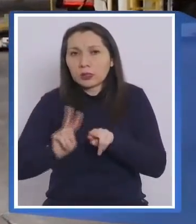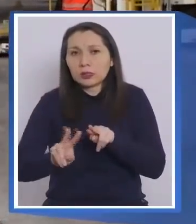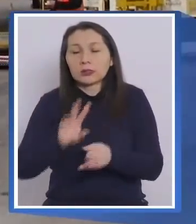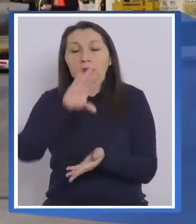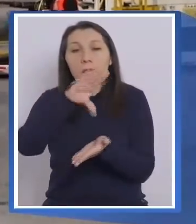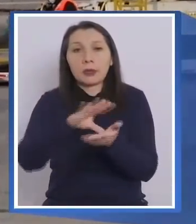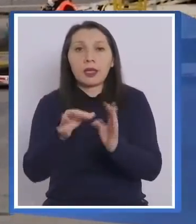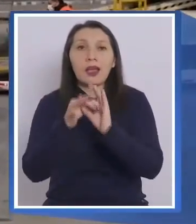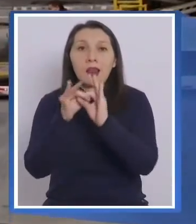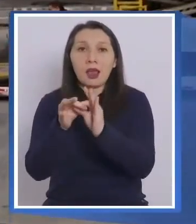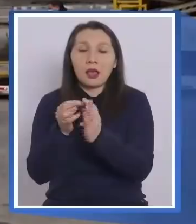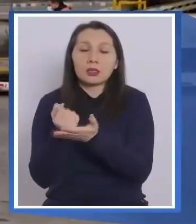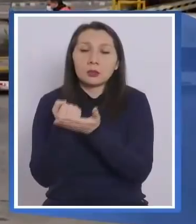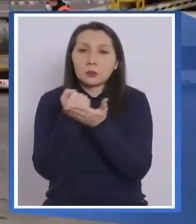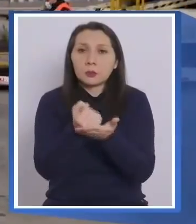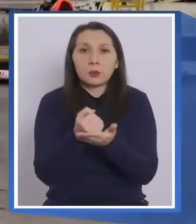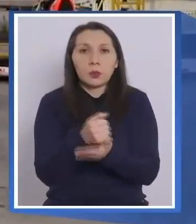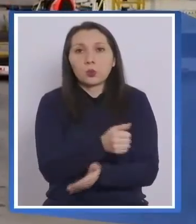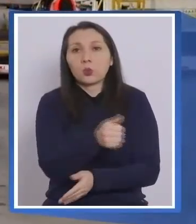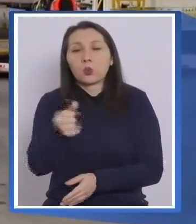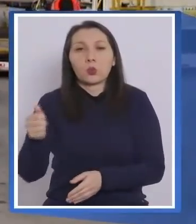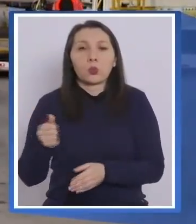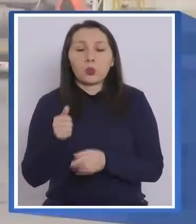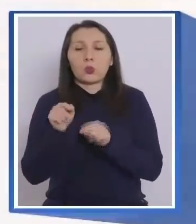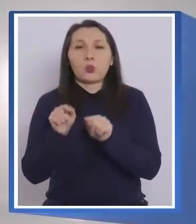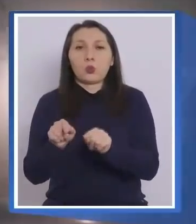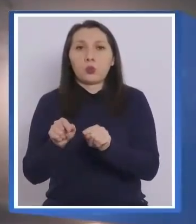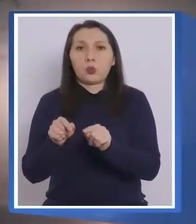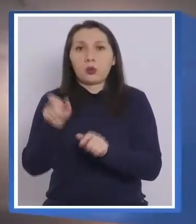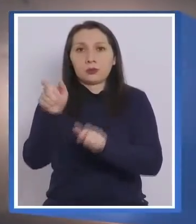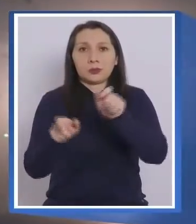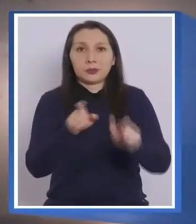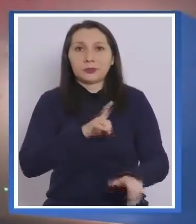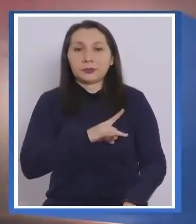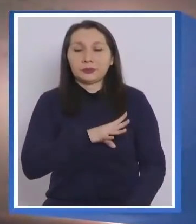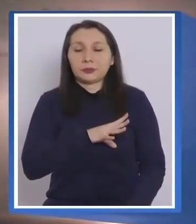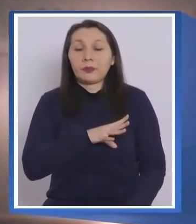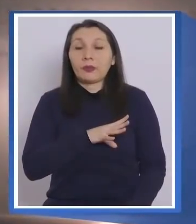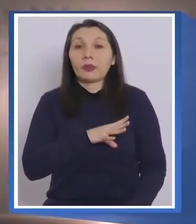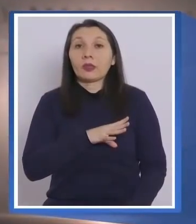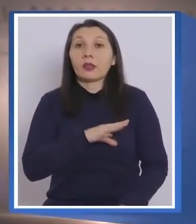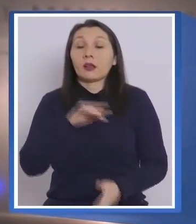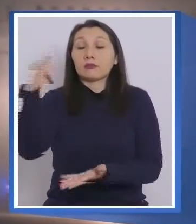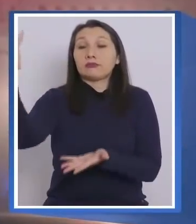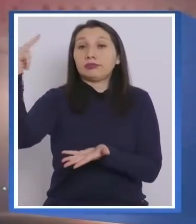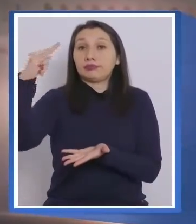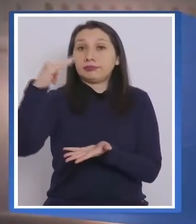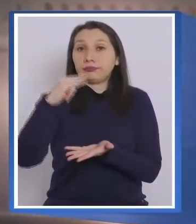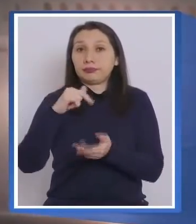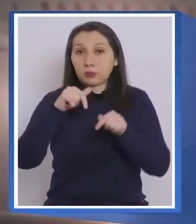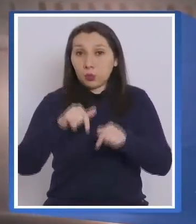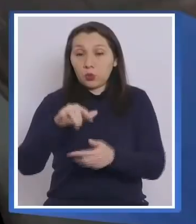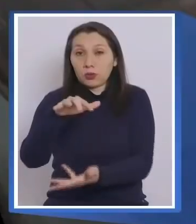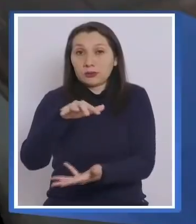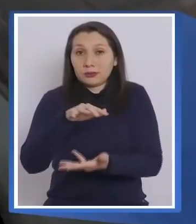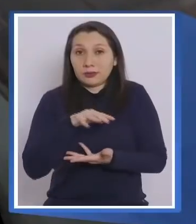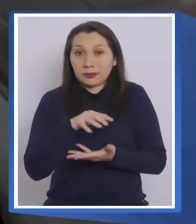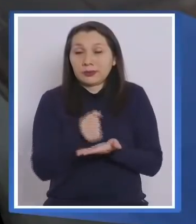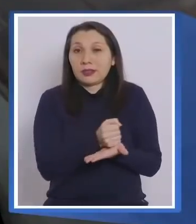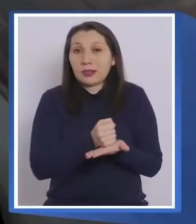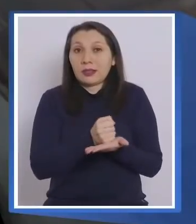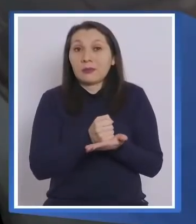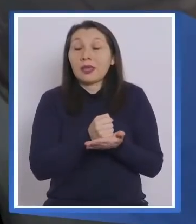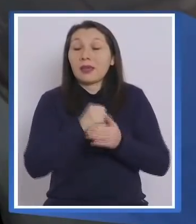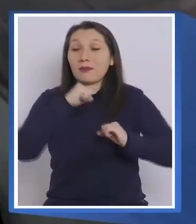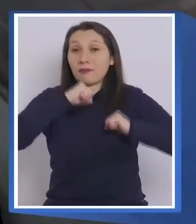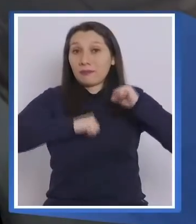gracias a la contribución de todos los compatriotas. Al arribo de hoy, del nuevo cargamento de la farmacéutica